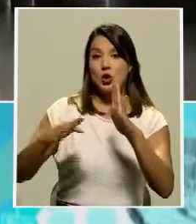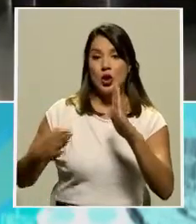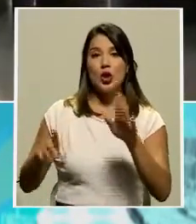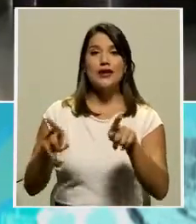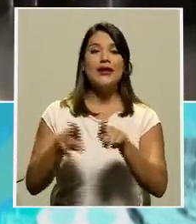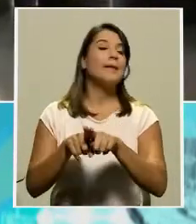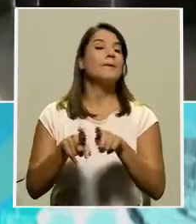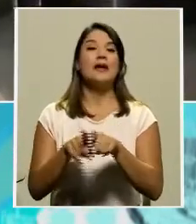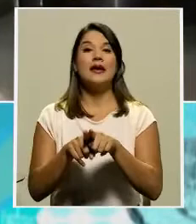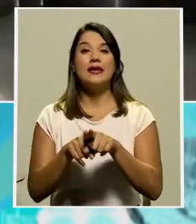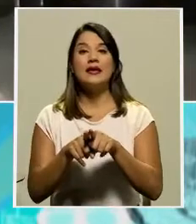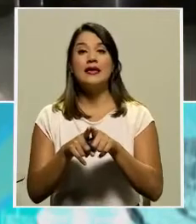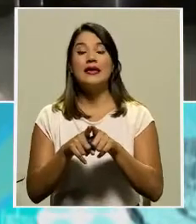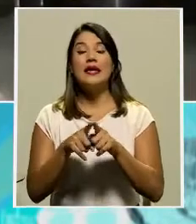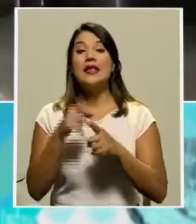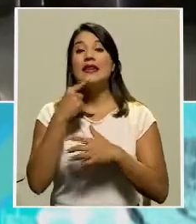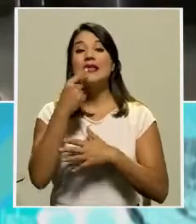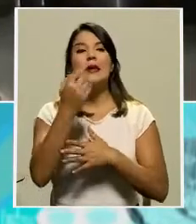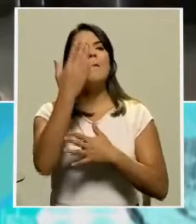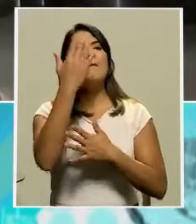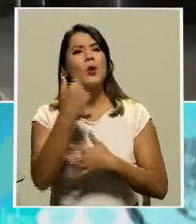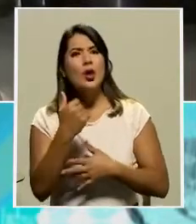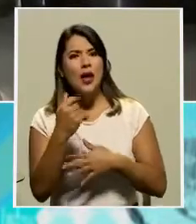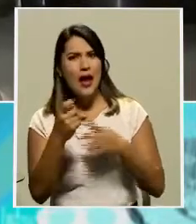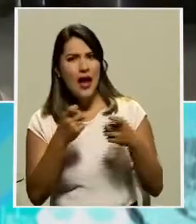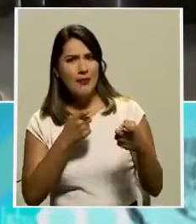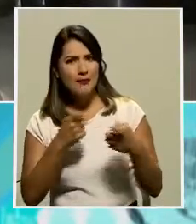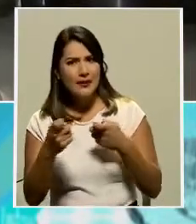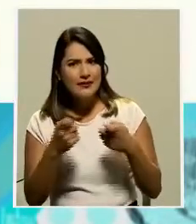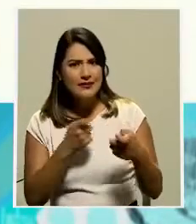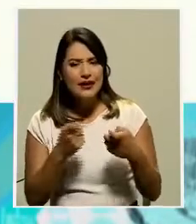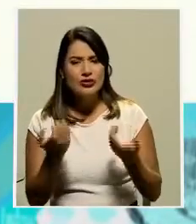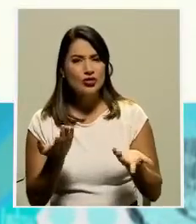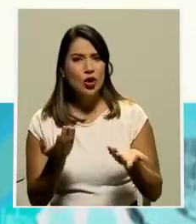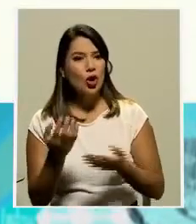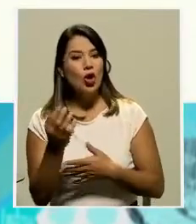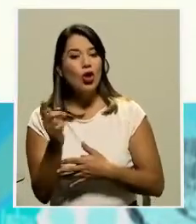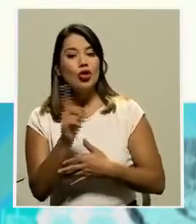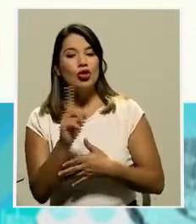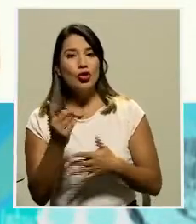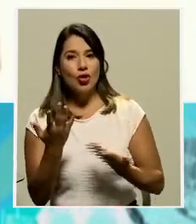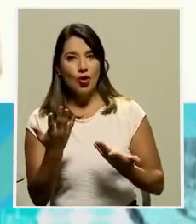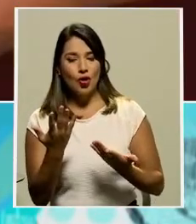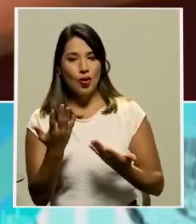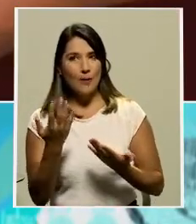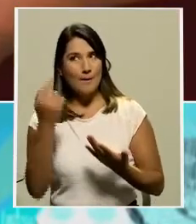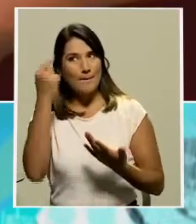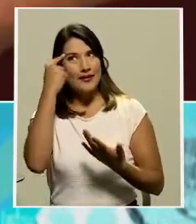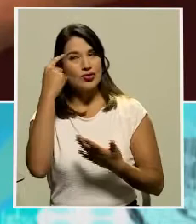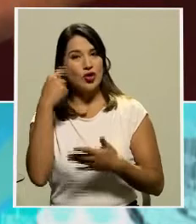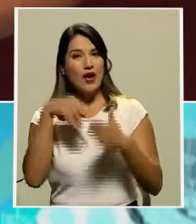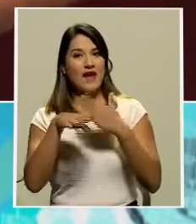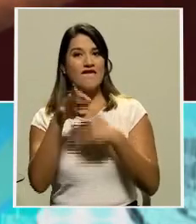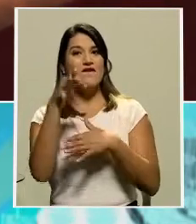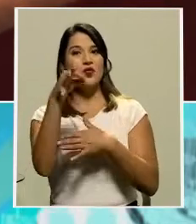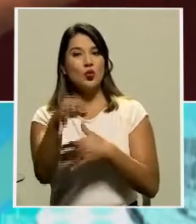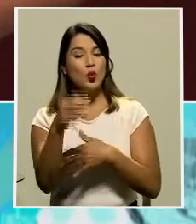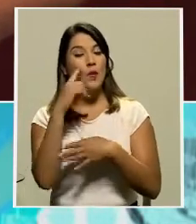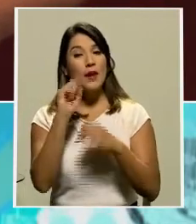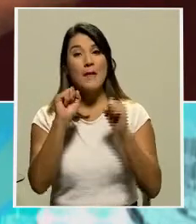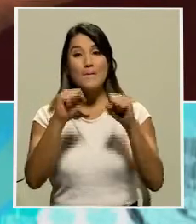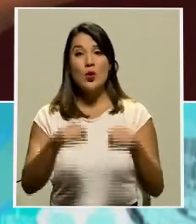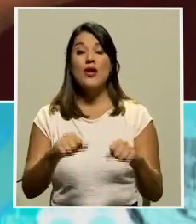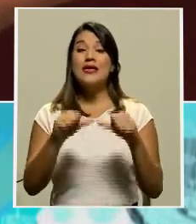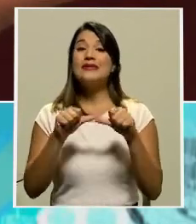reprochable por qué la Administración no tomó o no visualizó lo que pudiera suceder para darle continuidad